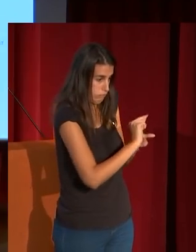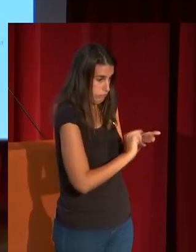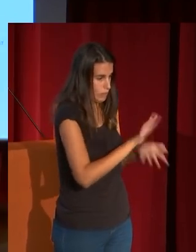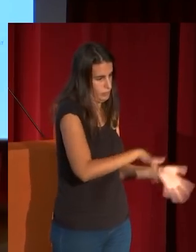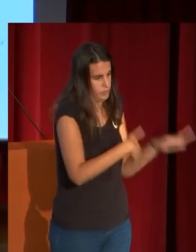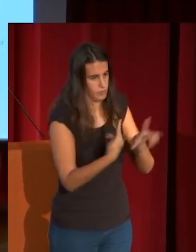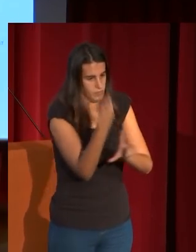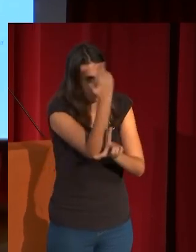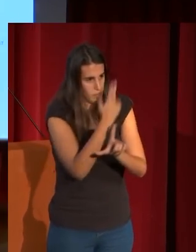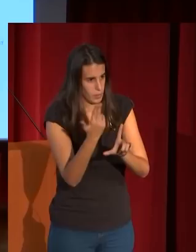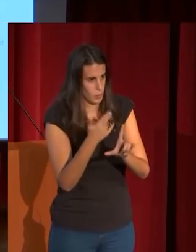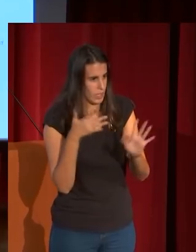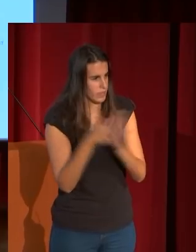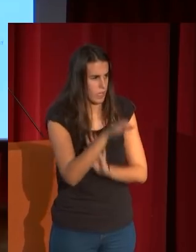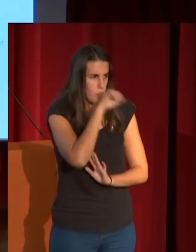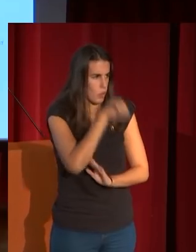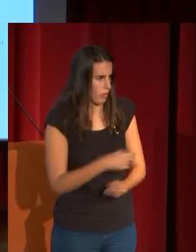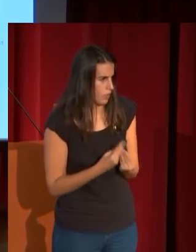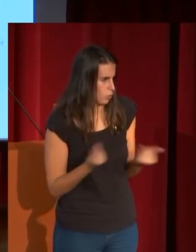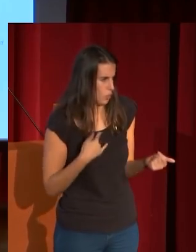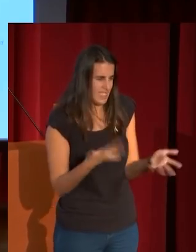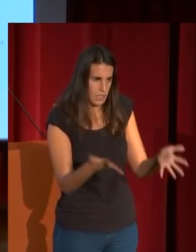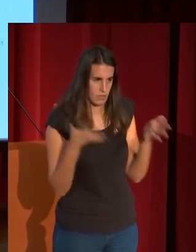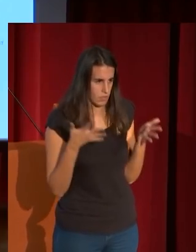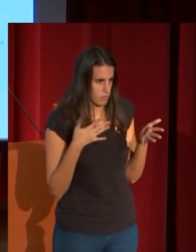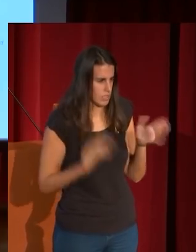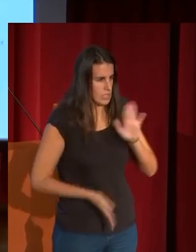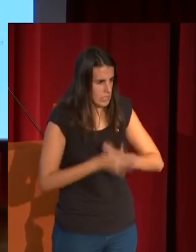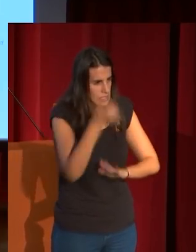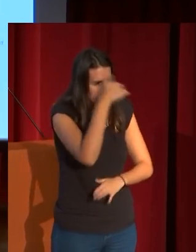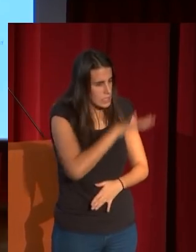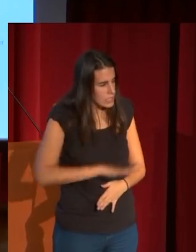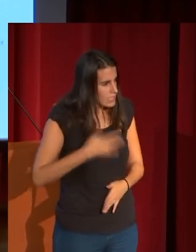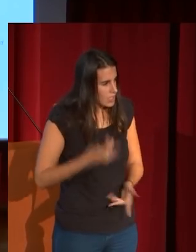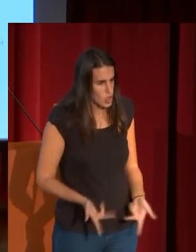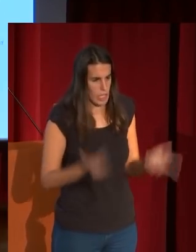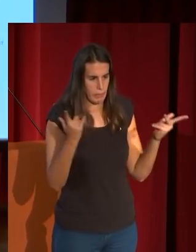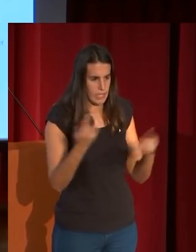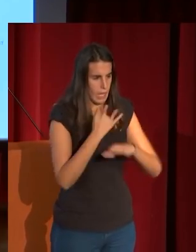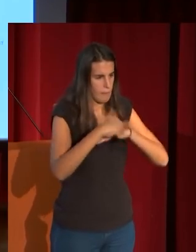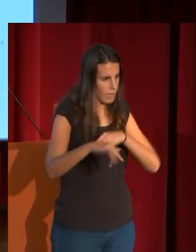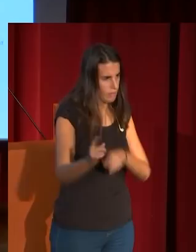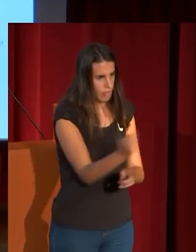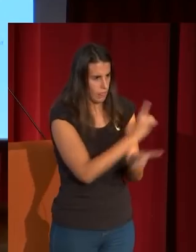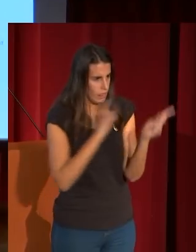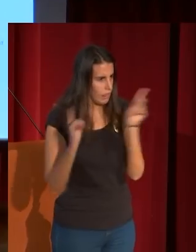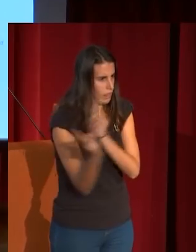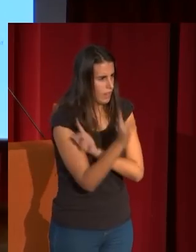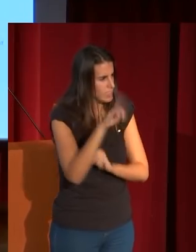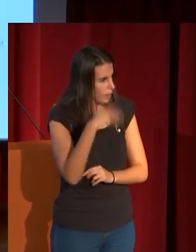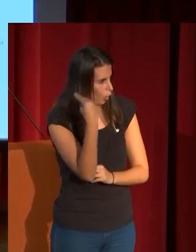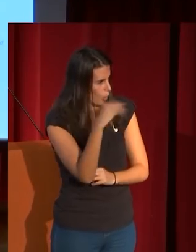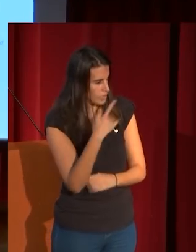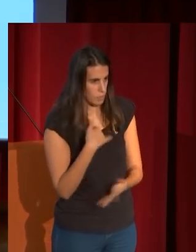idea de cómo le fascina este tema cómo no puede parar de pintar a los niños en libertad en la playa a los adolescentes también